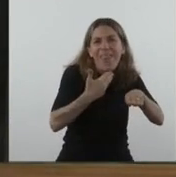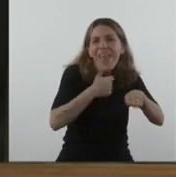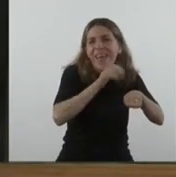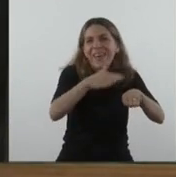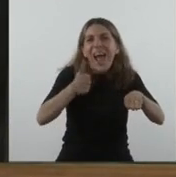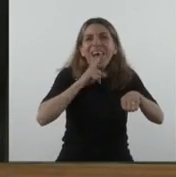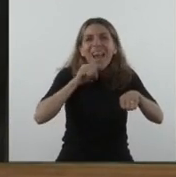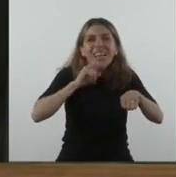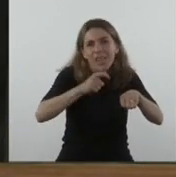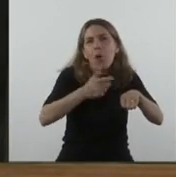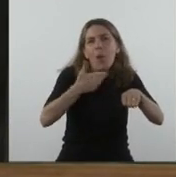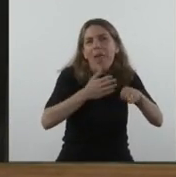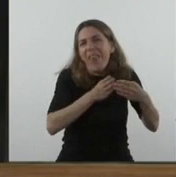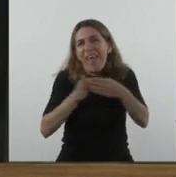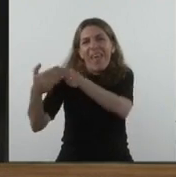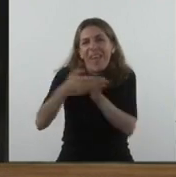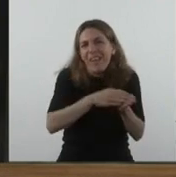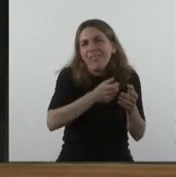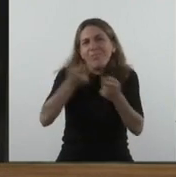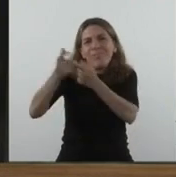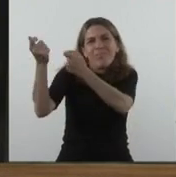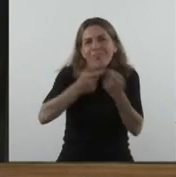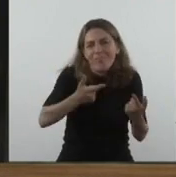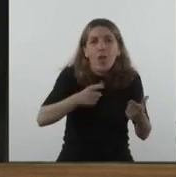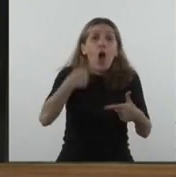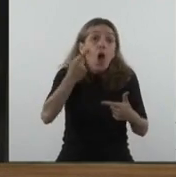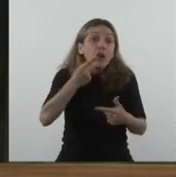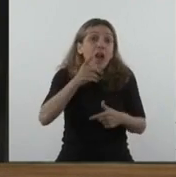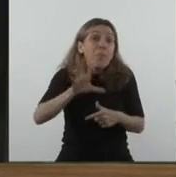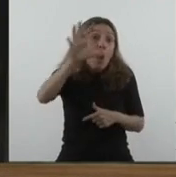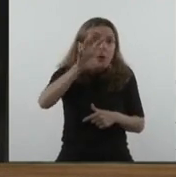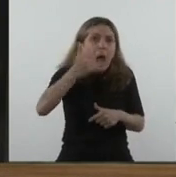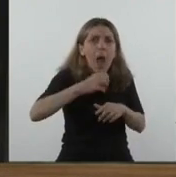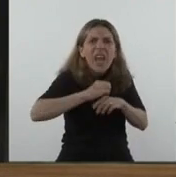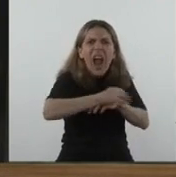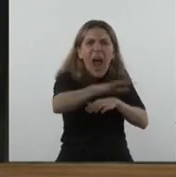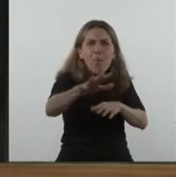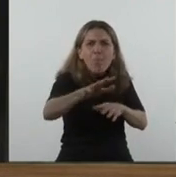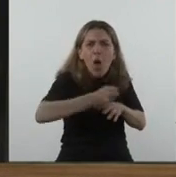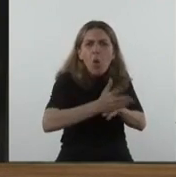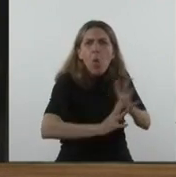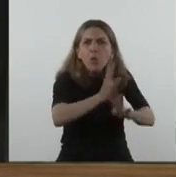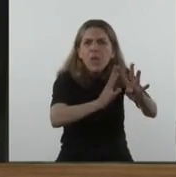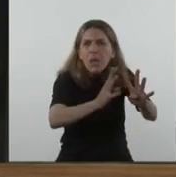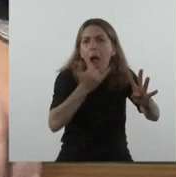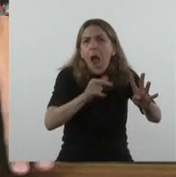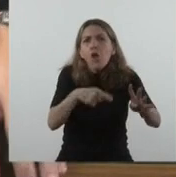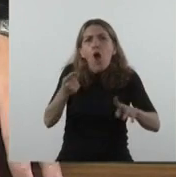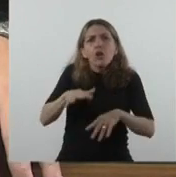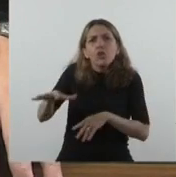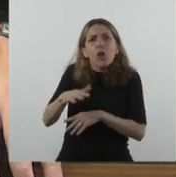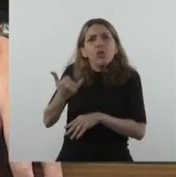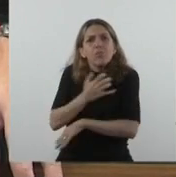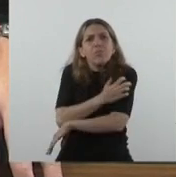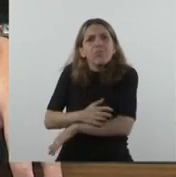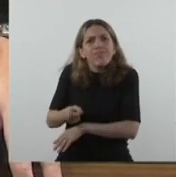premiado por tener tierras espléndidas y a otros les ha obligado a vivir en carencias y hay que ayudar a los